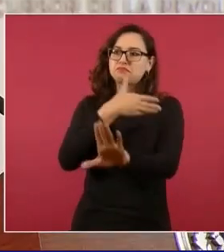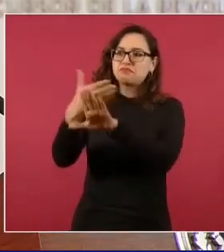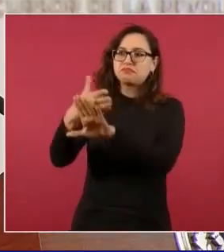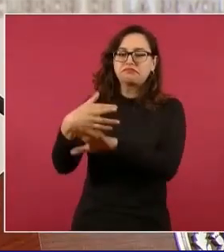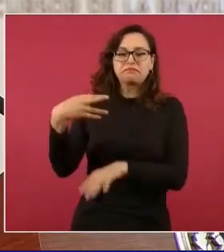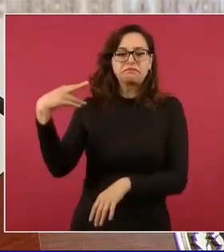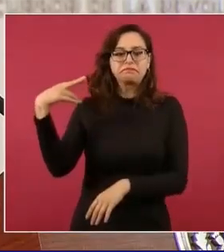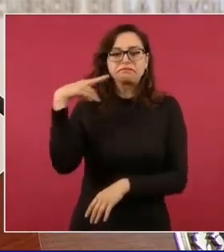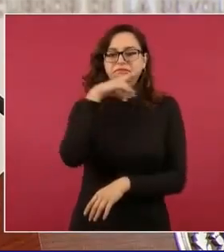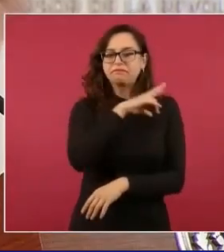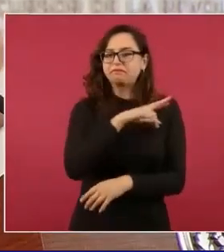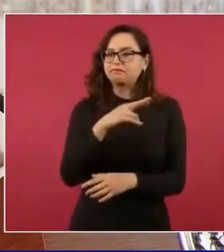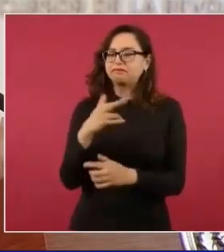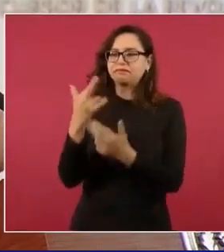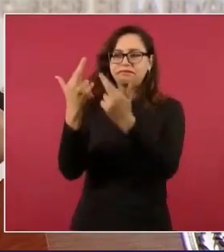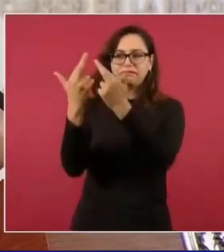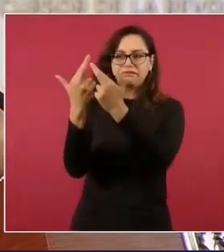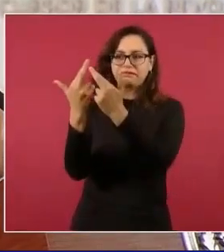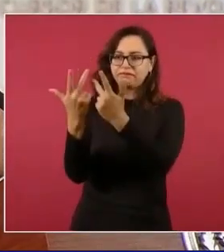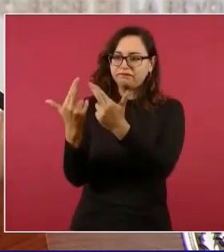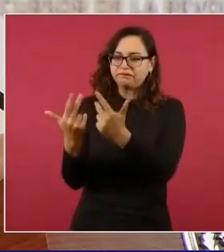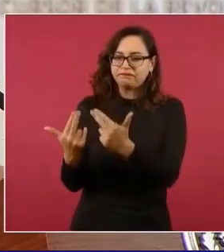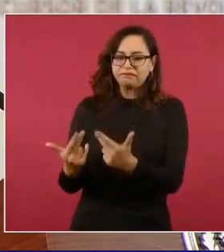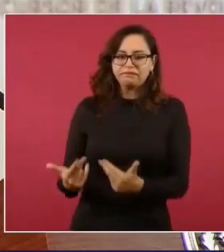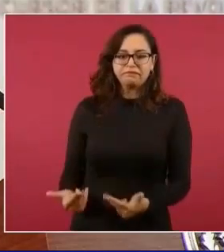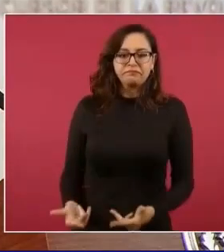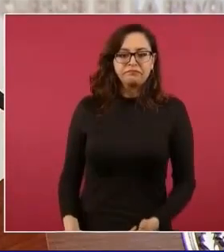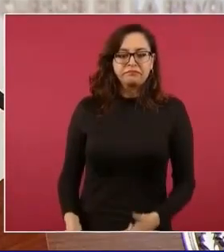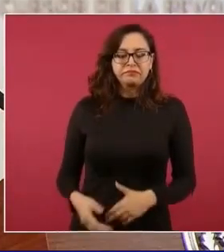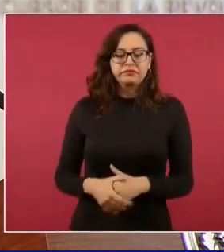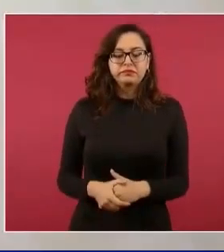lo hacen teriza.